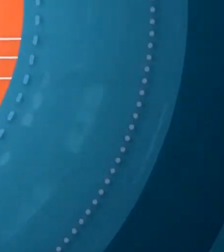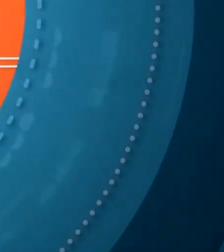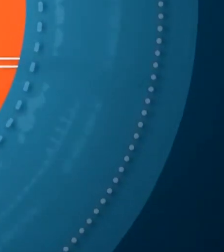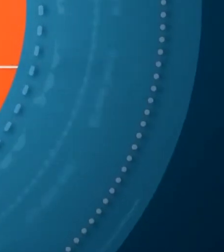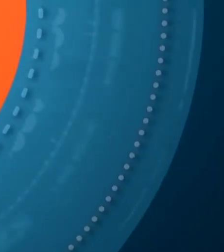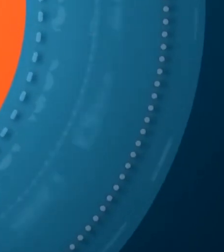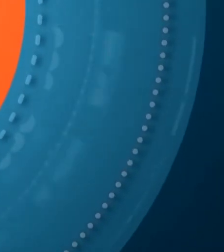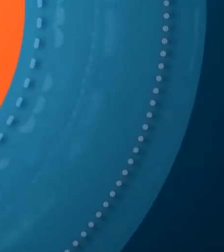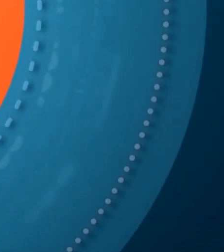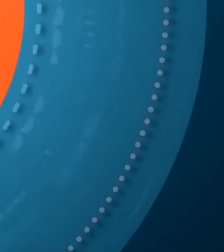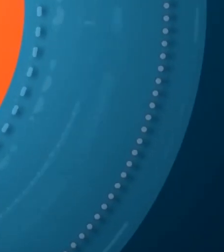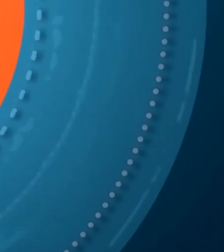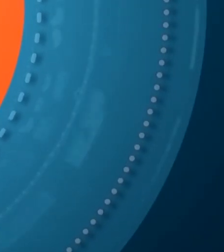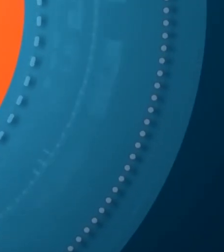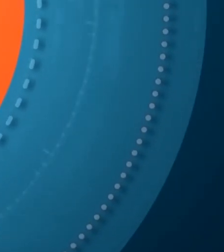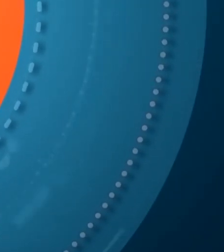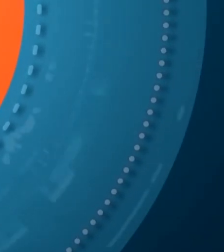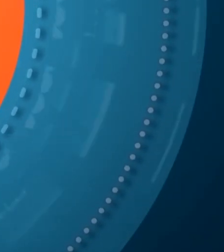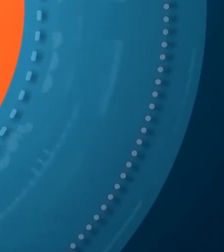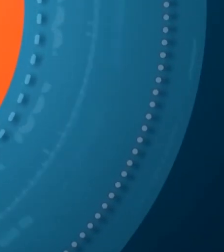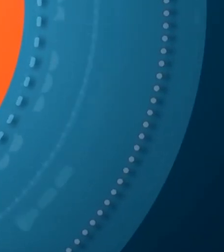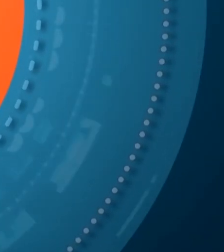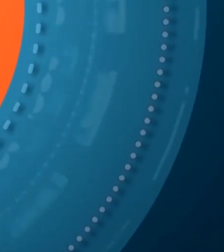¡Gracias! ¡Gracias! ¡Gracias! ¡Gracias! Gracias ver el video